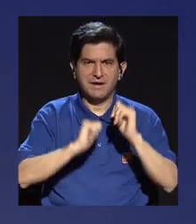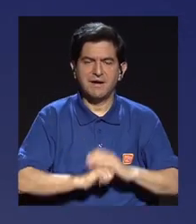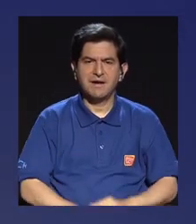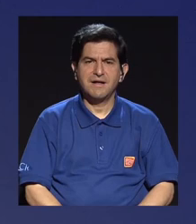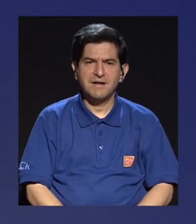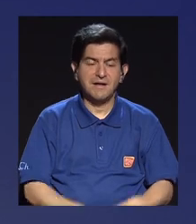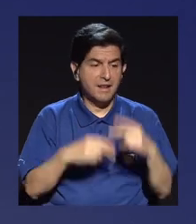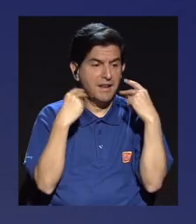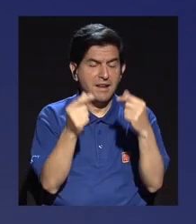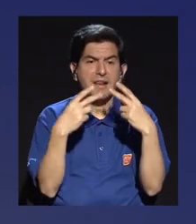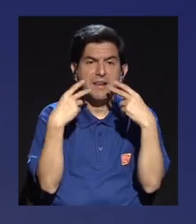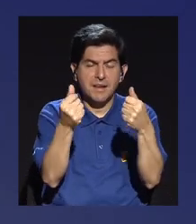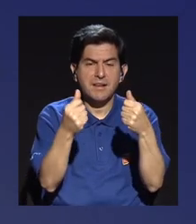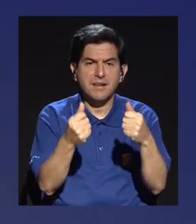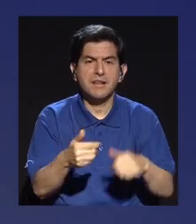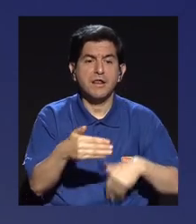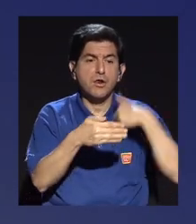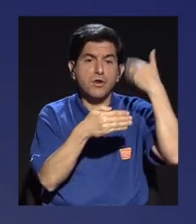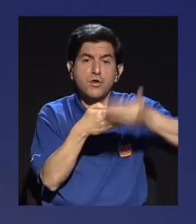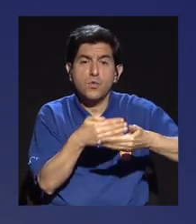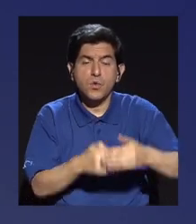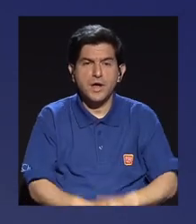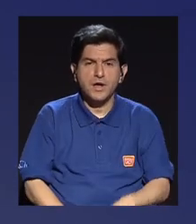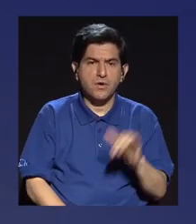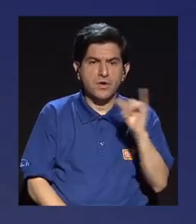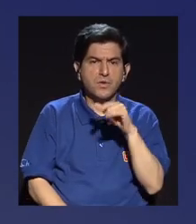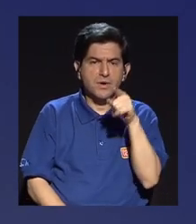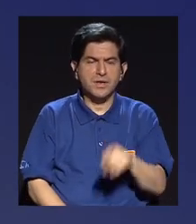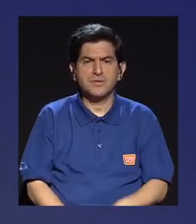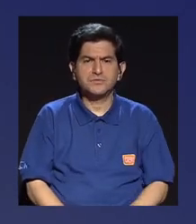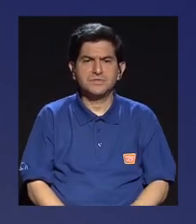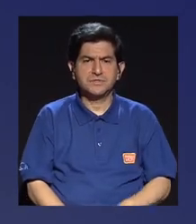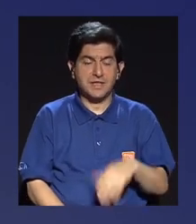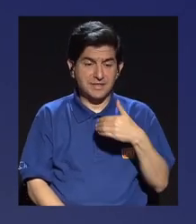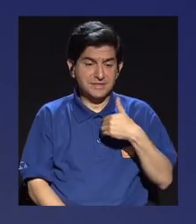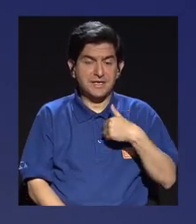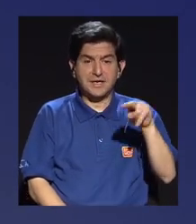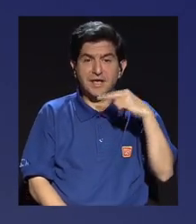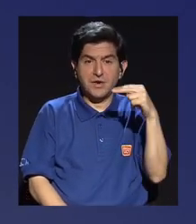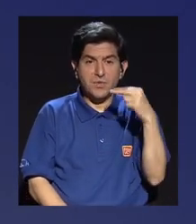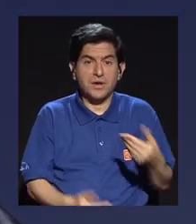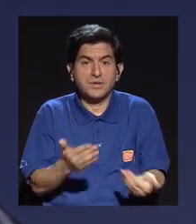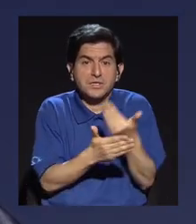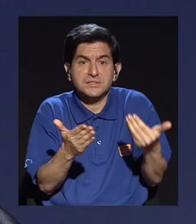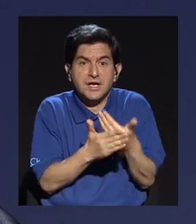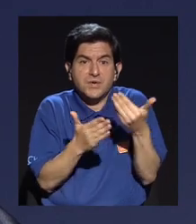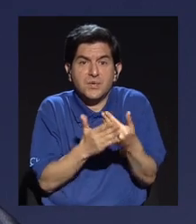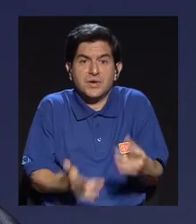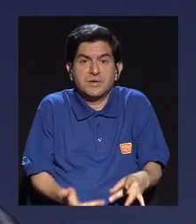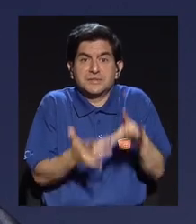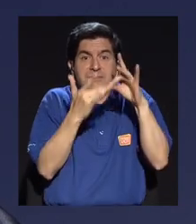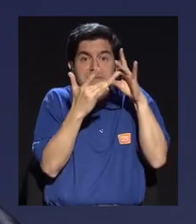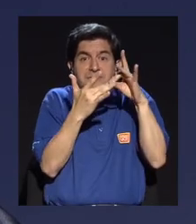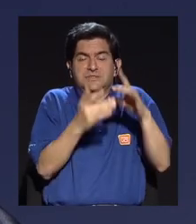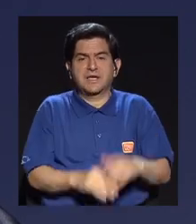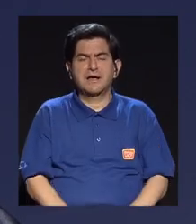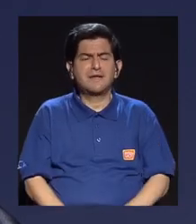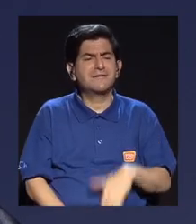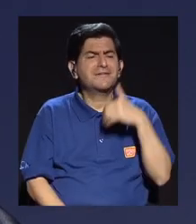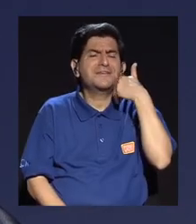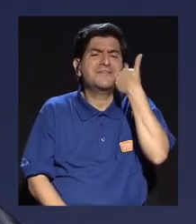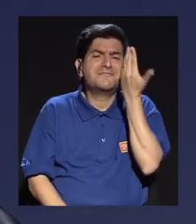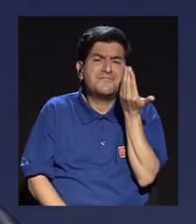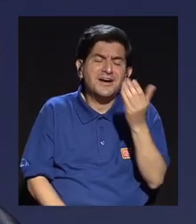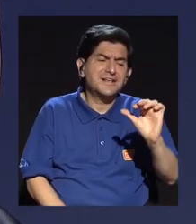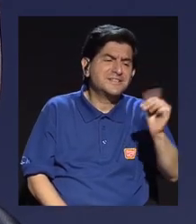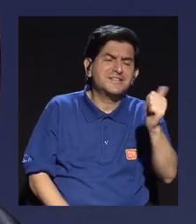primaba la inmediatez en número uno y número dos la primicia que ustedes tenían entre manos. Sí, pero además era